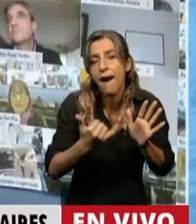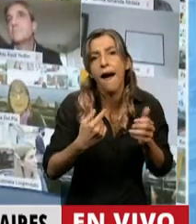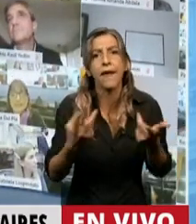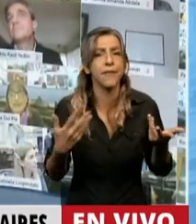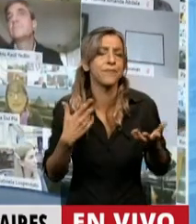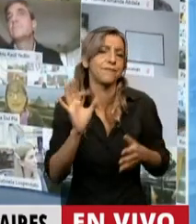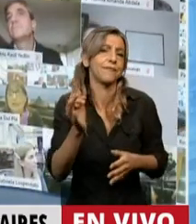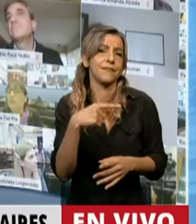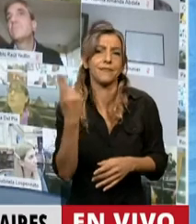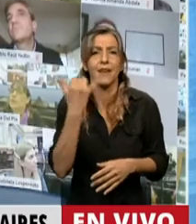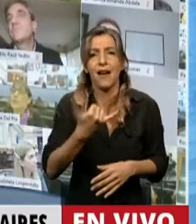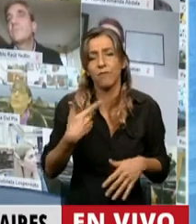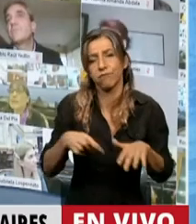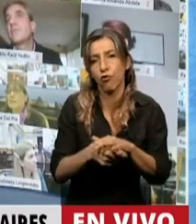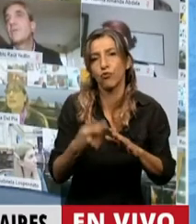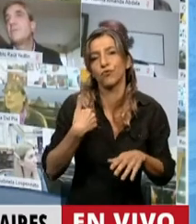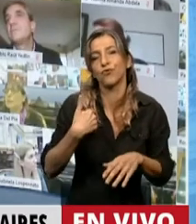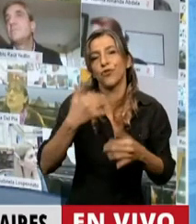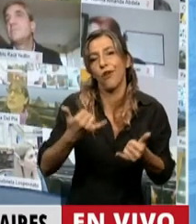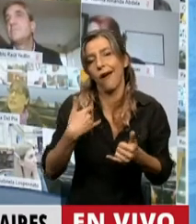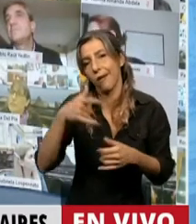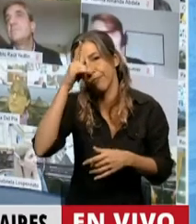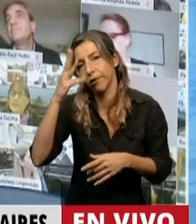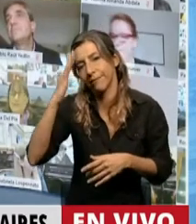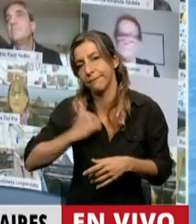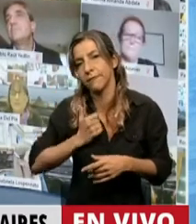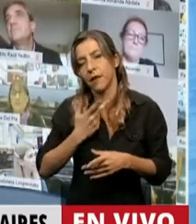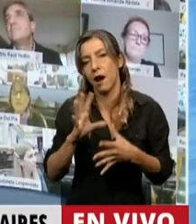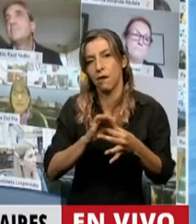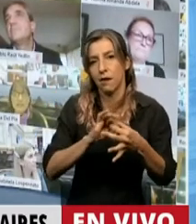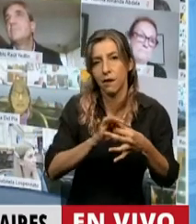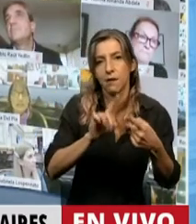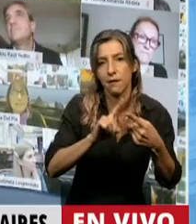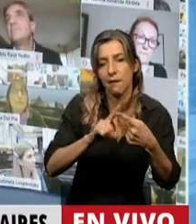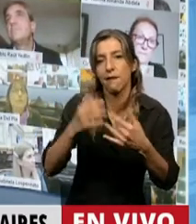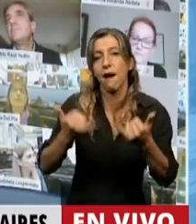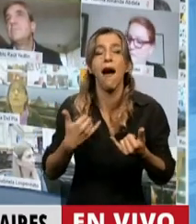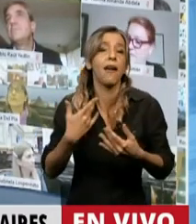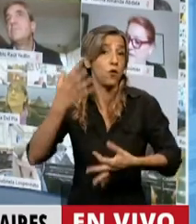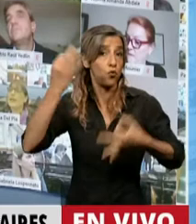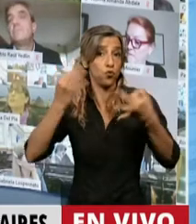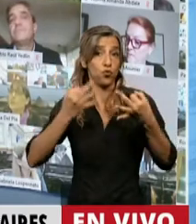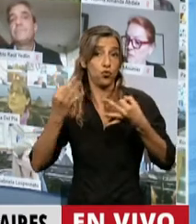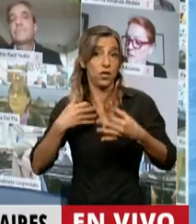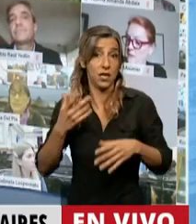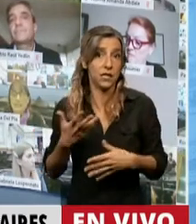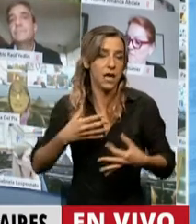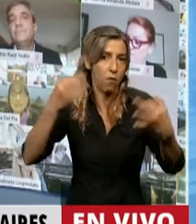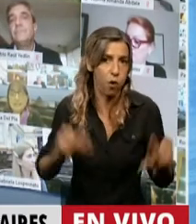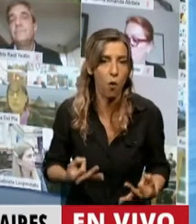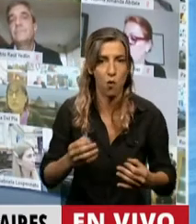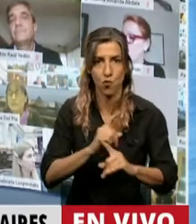corrupción y la participación policial y de las fuerzas de seguridad, la impunidad judicial y política son